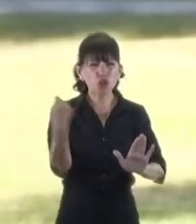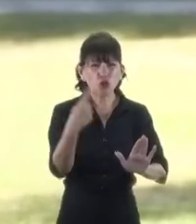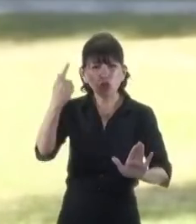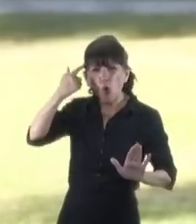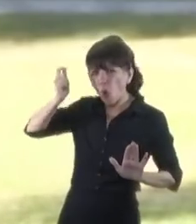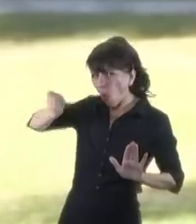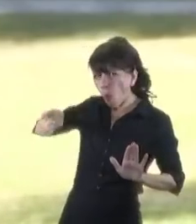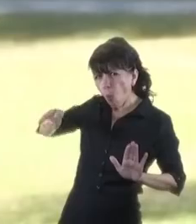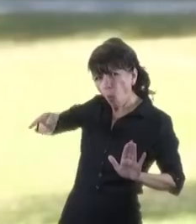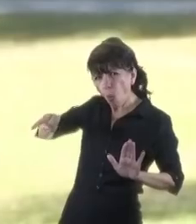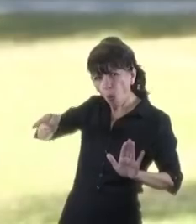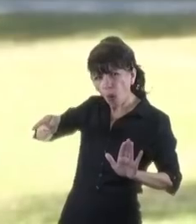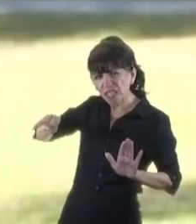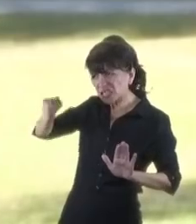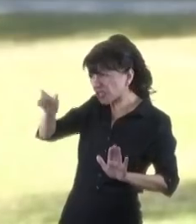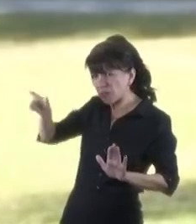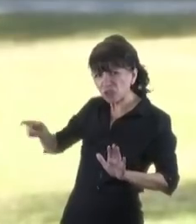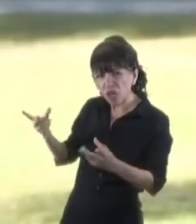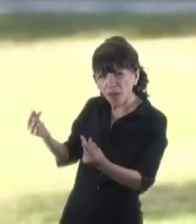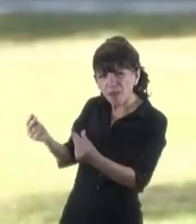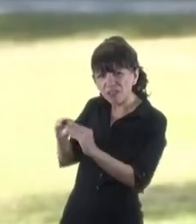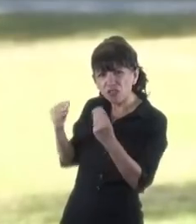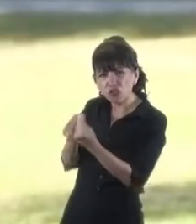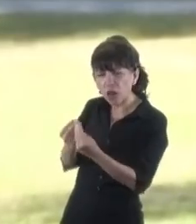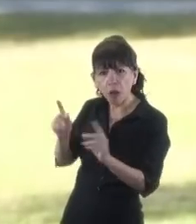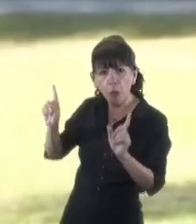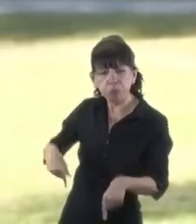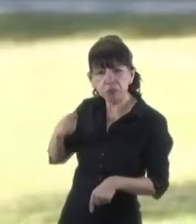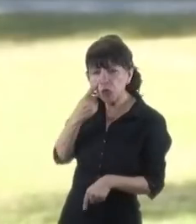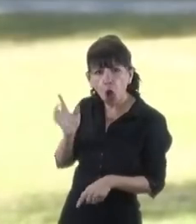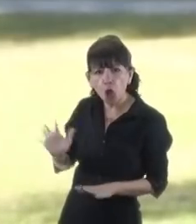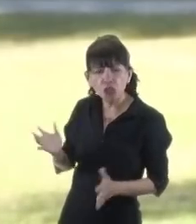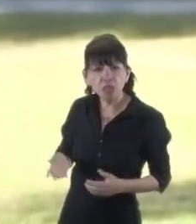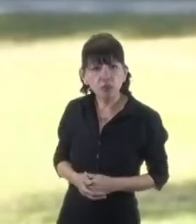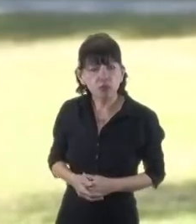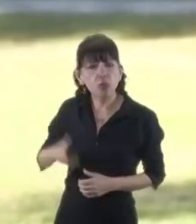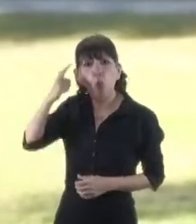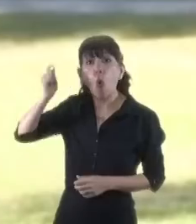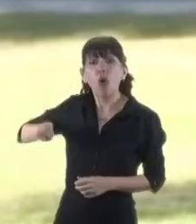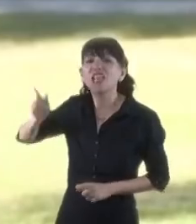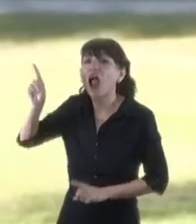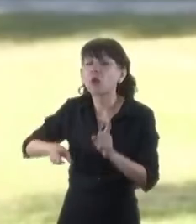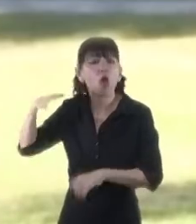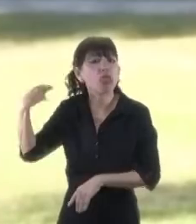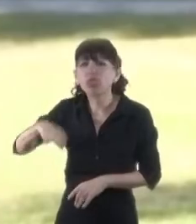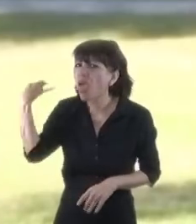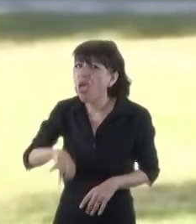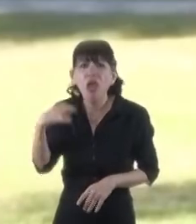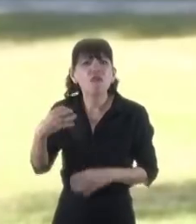magistrado de la Corte Suprema. Algunos jueces deben explicar en virtud de qué razón